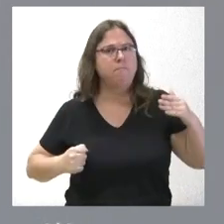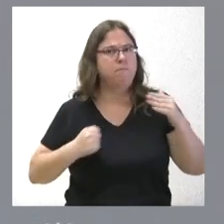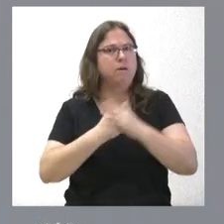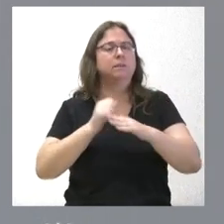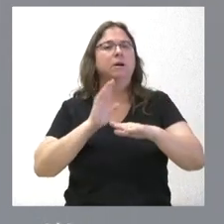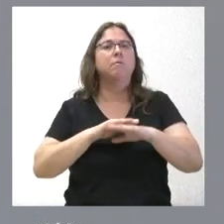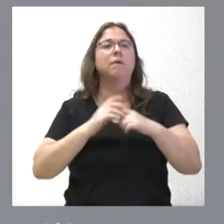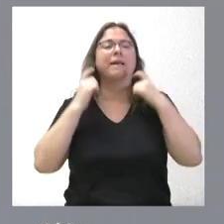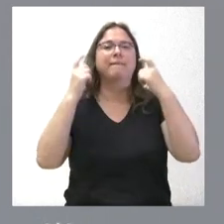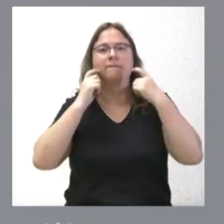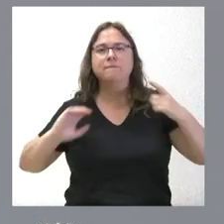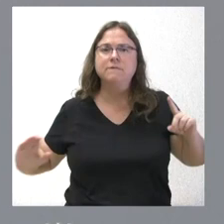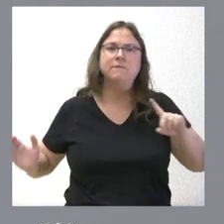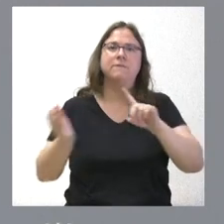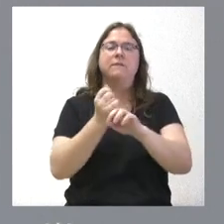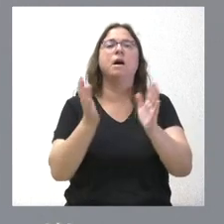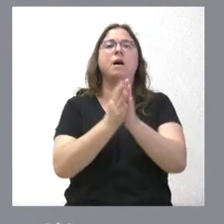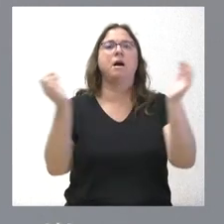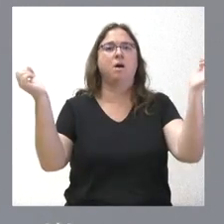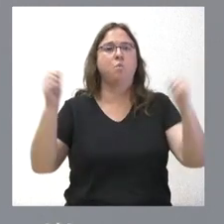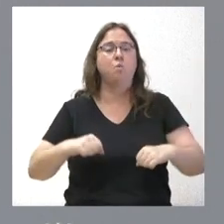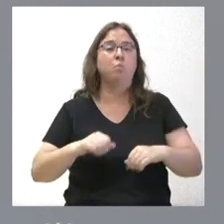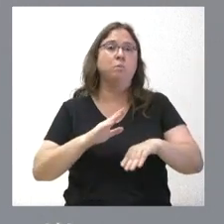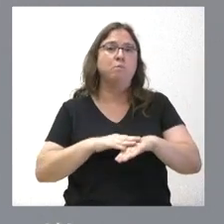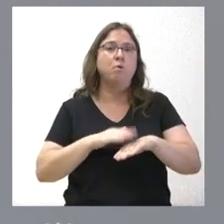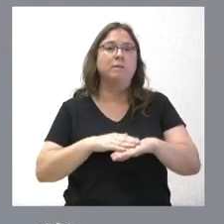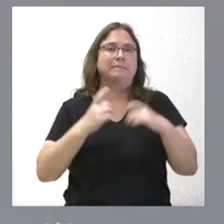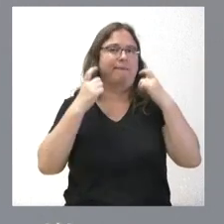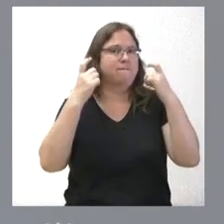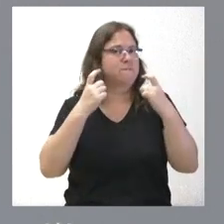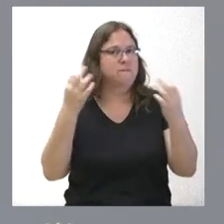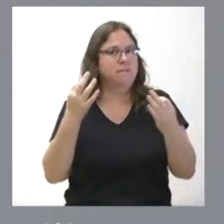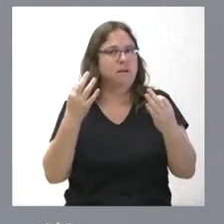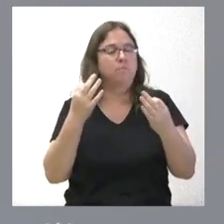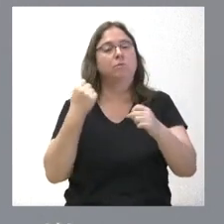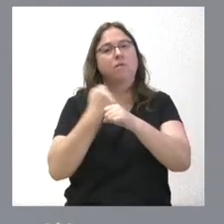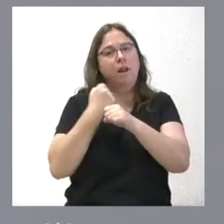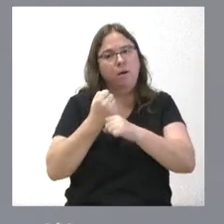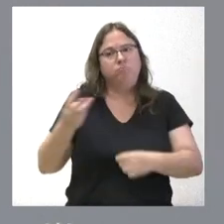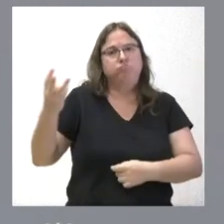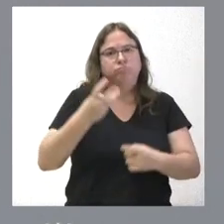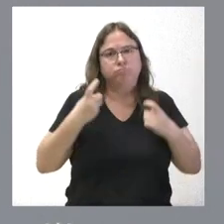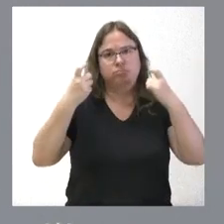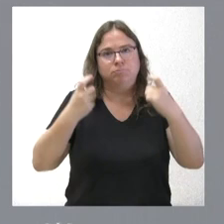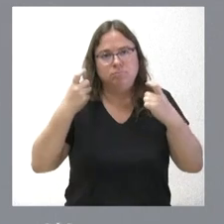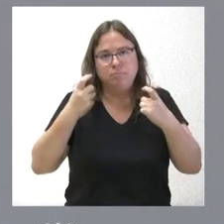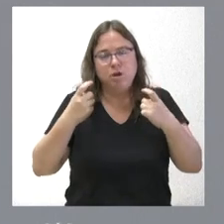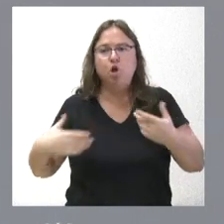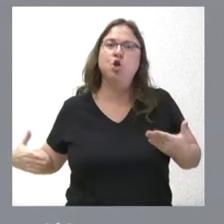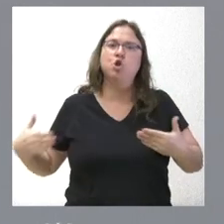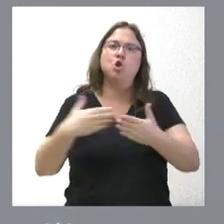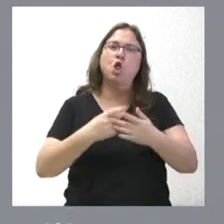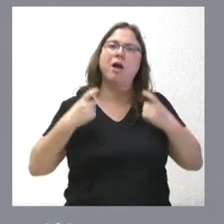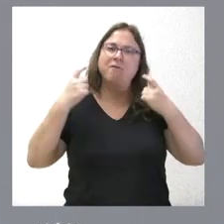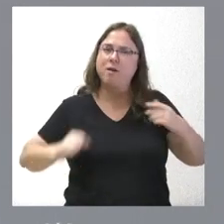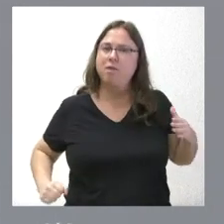intentar que estos acuerdos se produzcan. Y, por tanto, hay que intentarlo, hay que trabajarlo, hay que poner todo el esfuerzo. Y